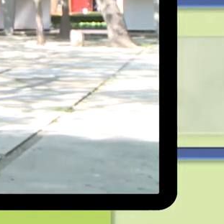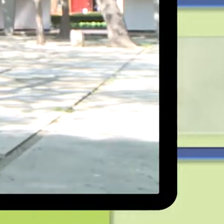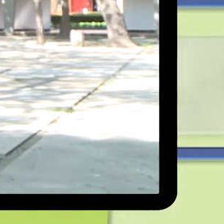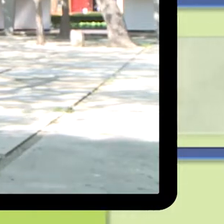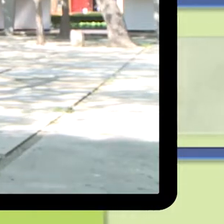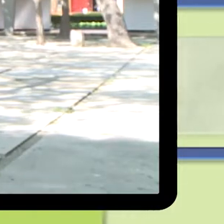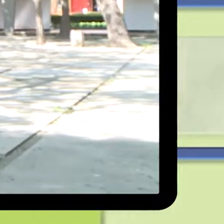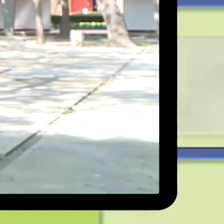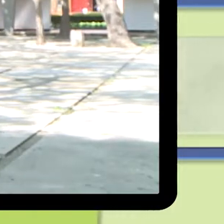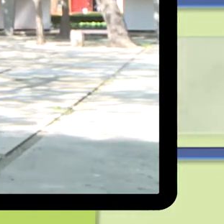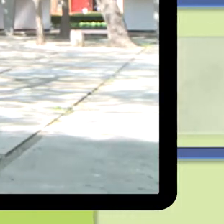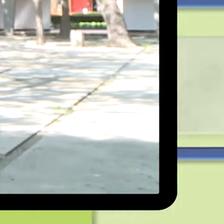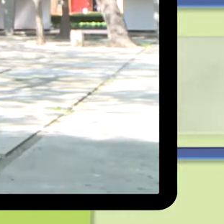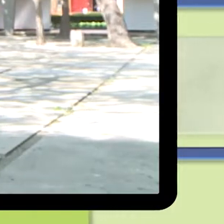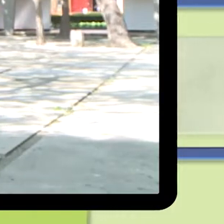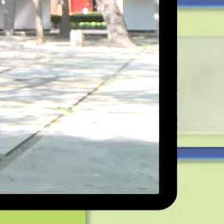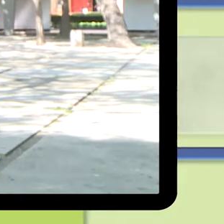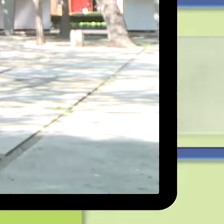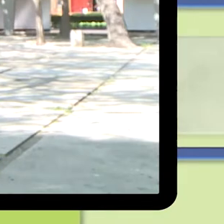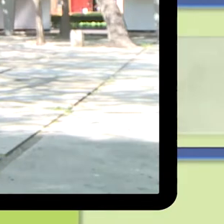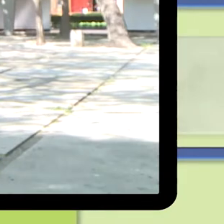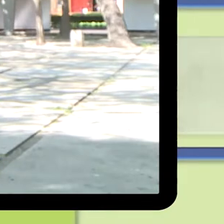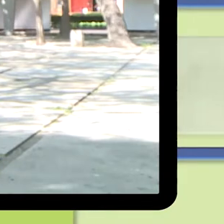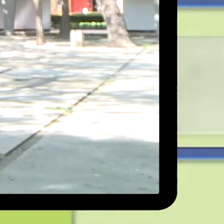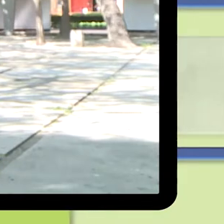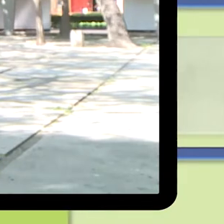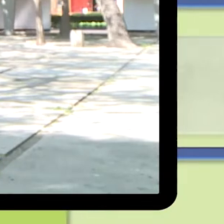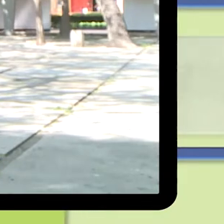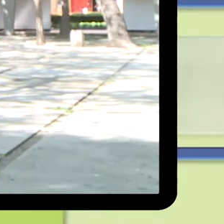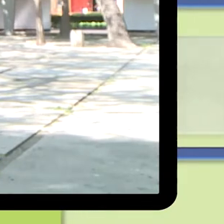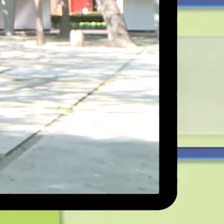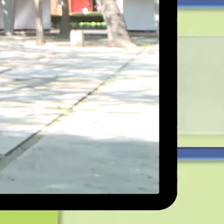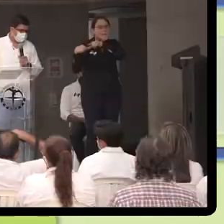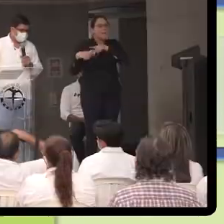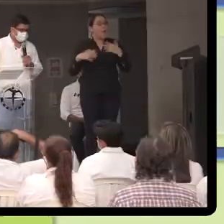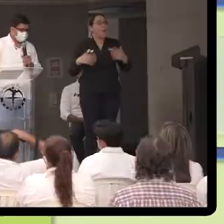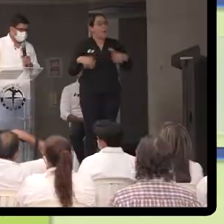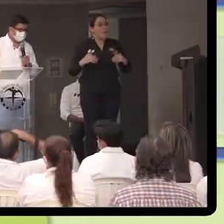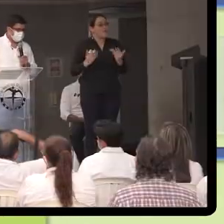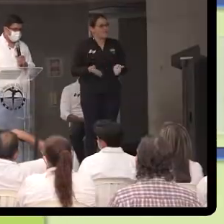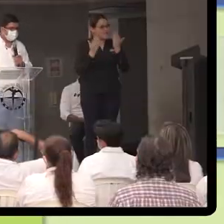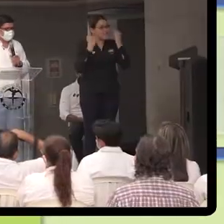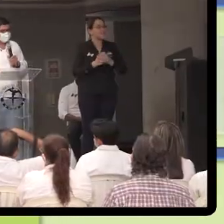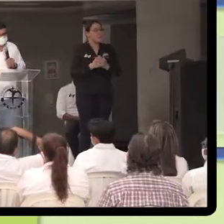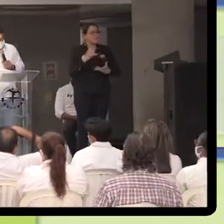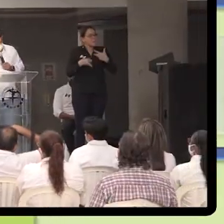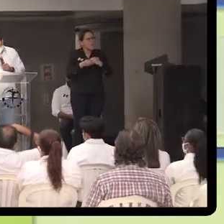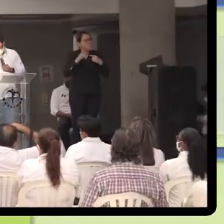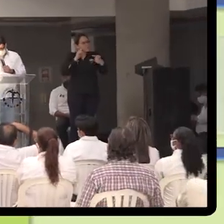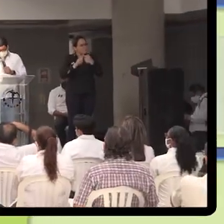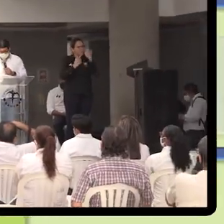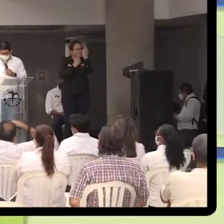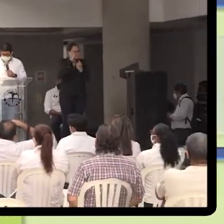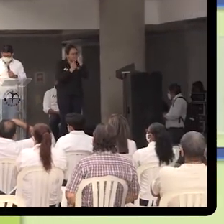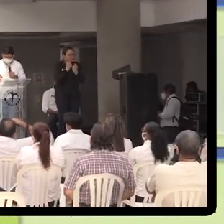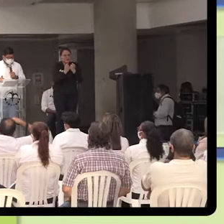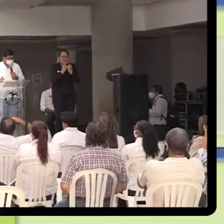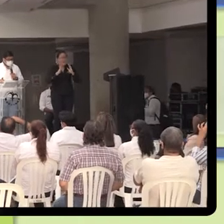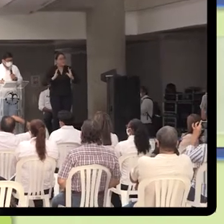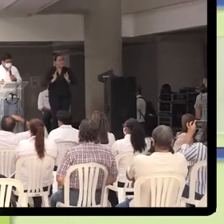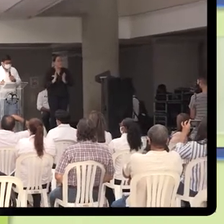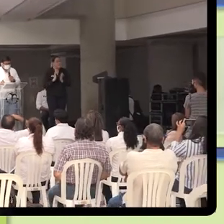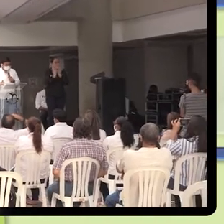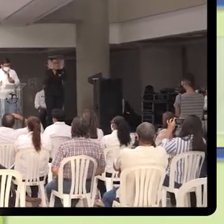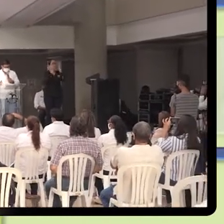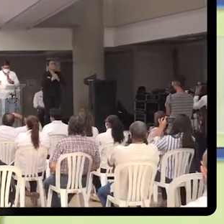rendición de cuentas correspondiente al cuatrienio 2016-2020 por una universidad más incluyente e innovadora mediante un